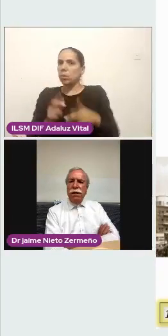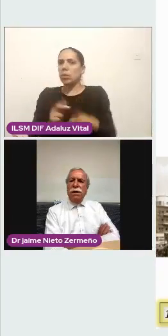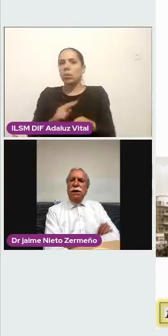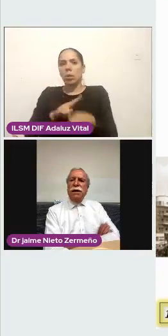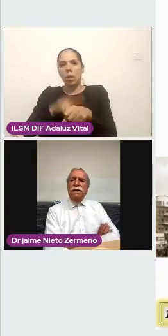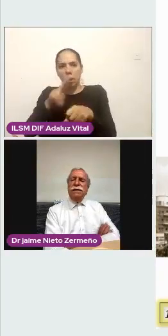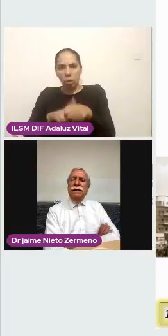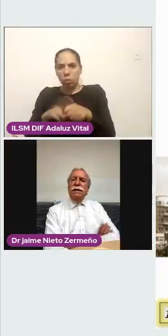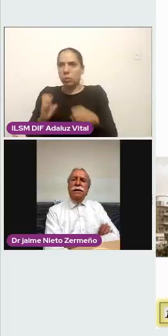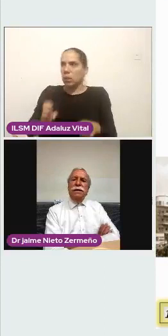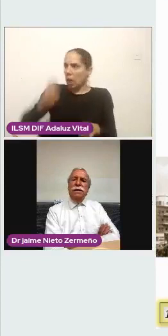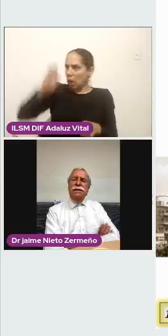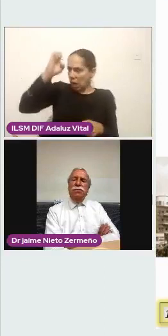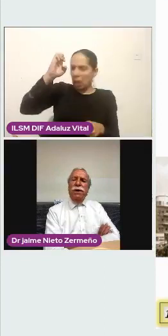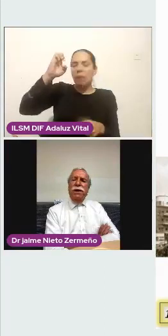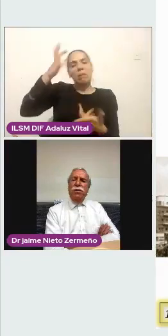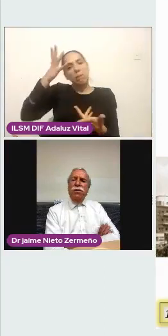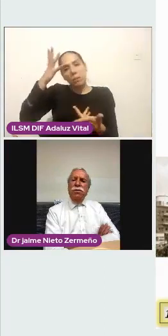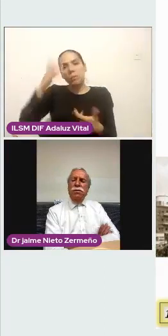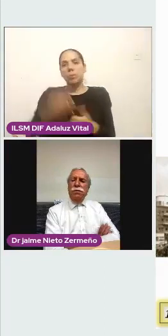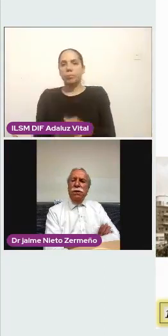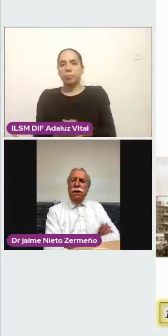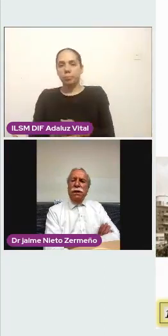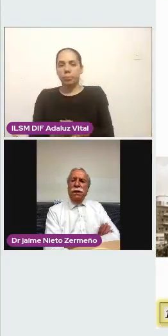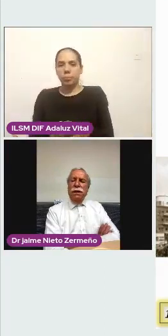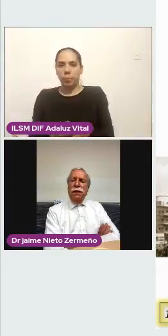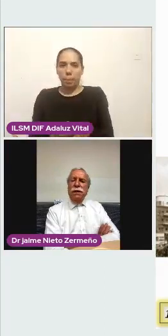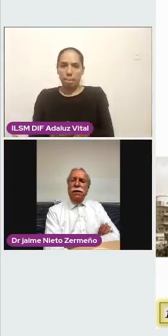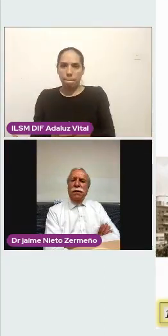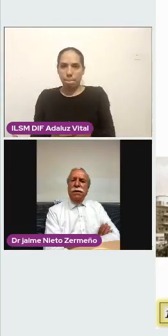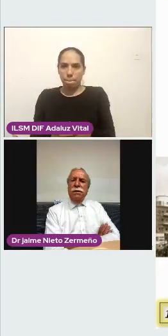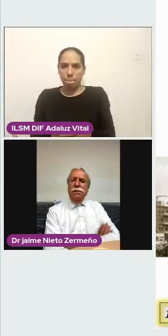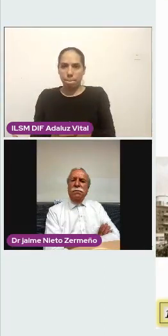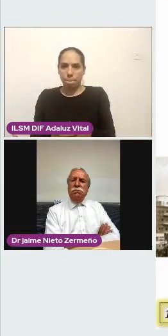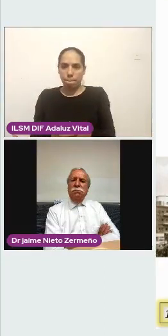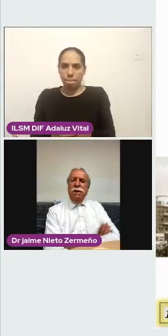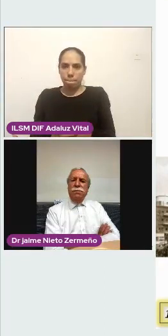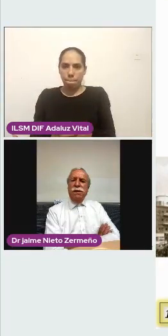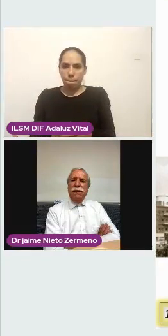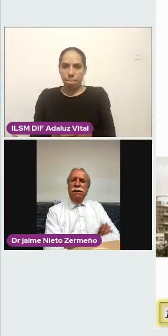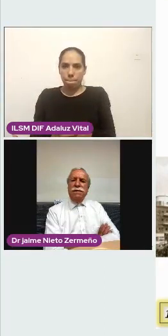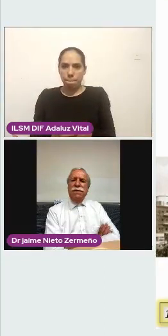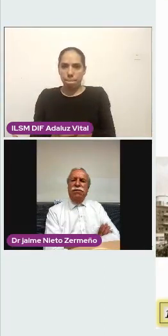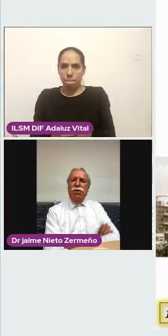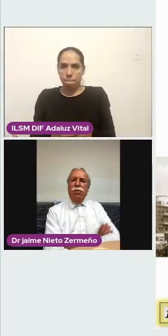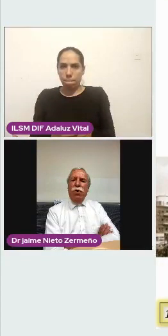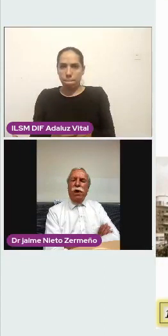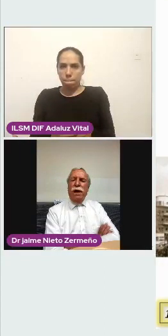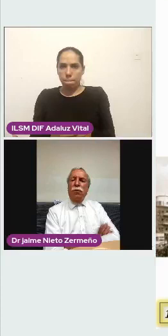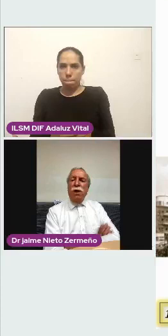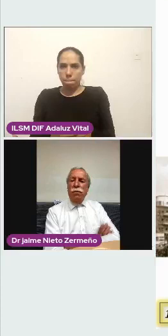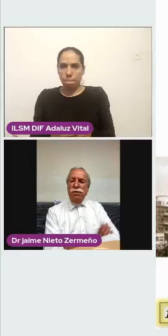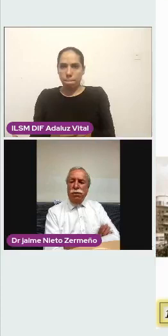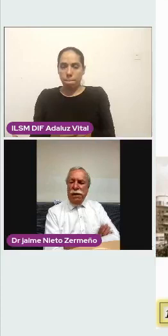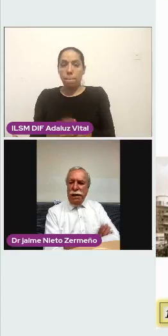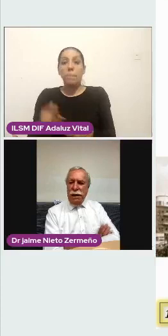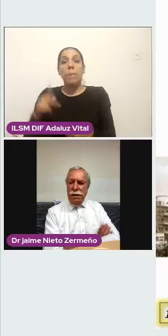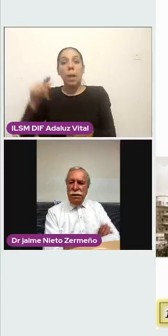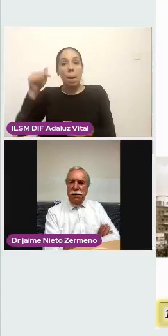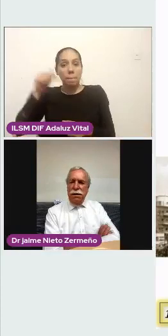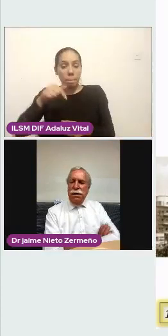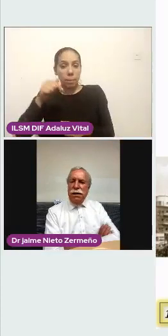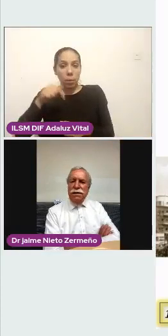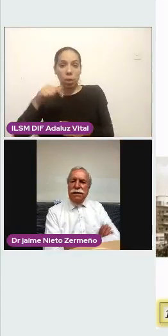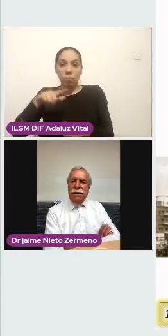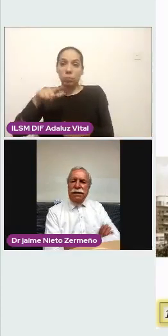el otro. En este periodo, realmente se formó el nuevo hospital